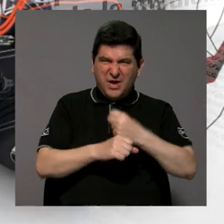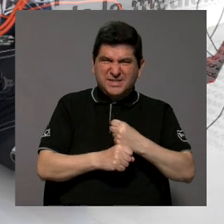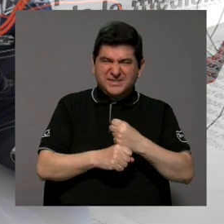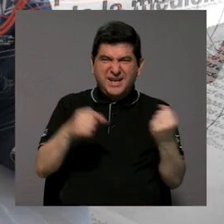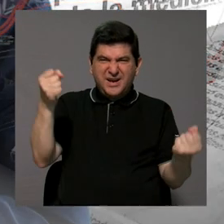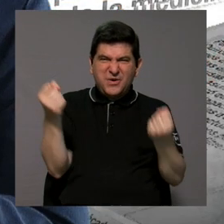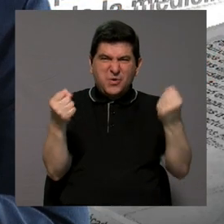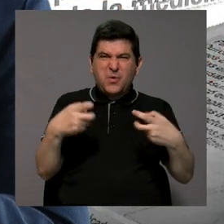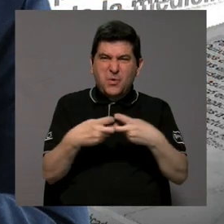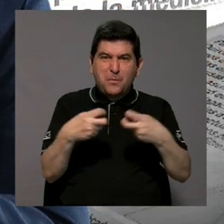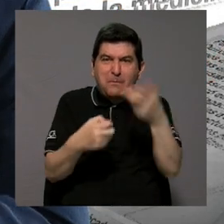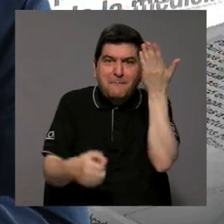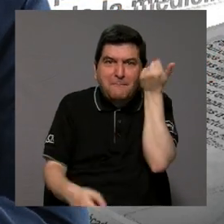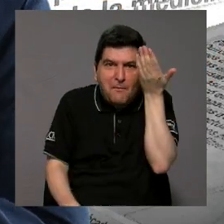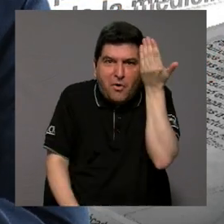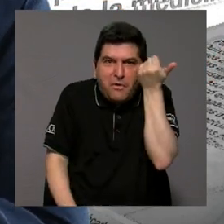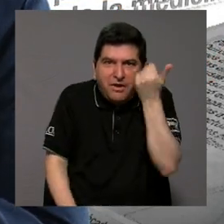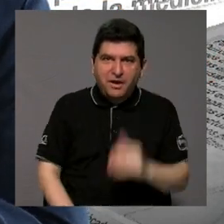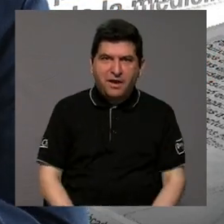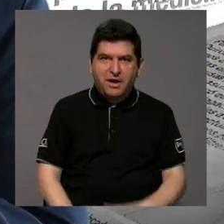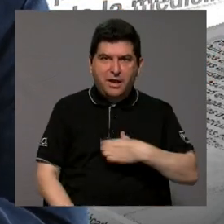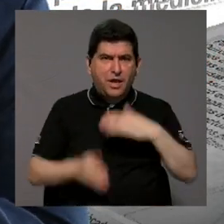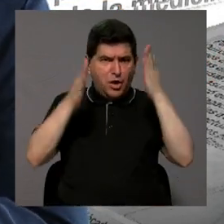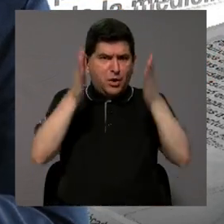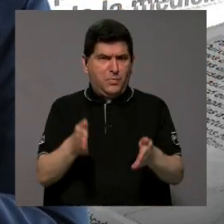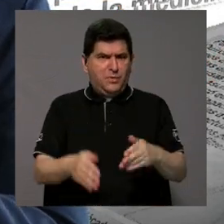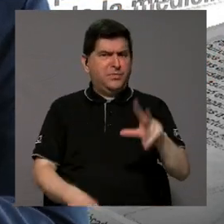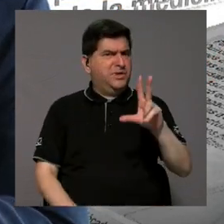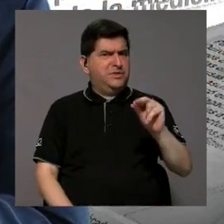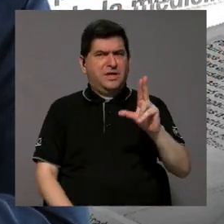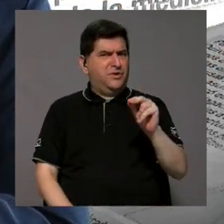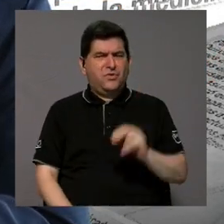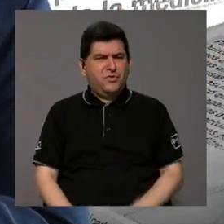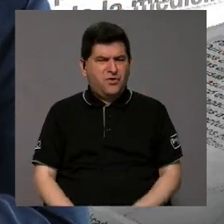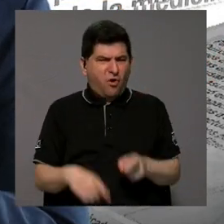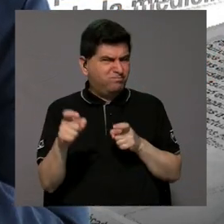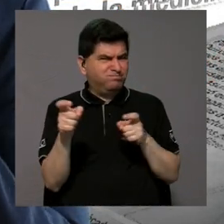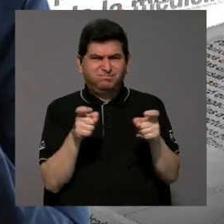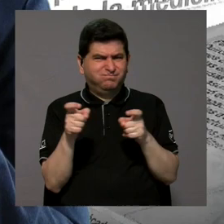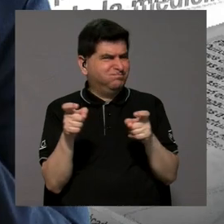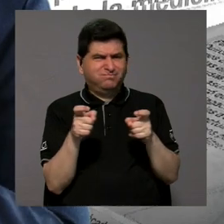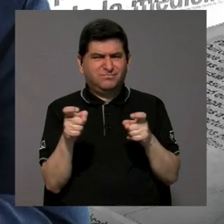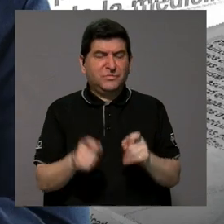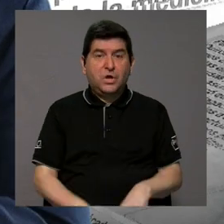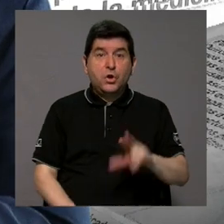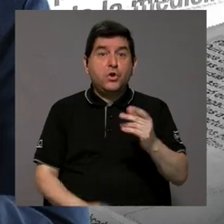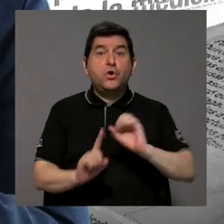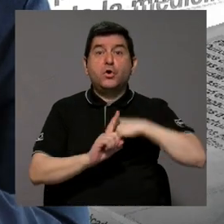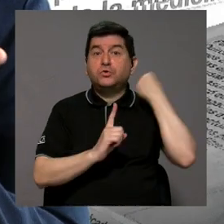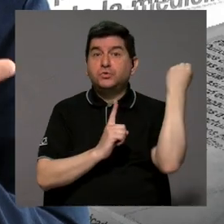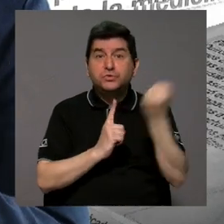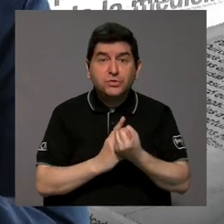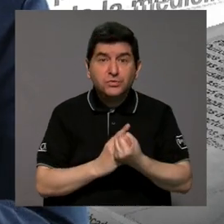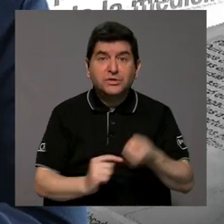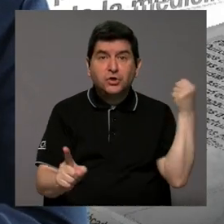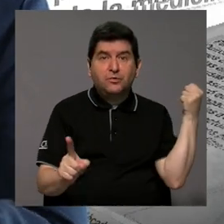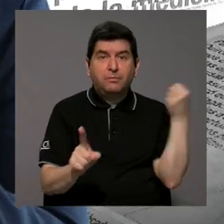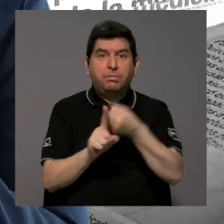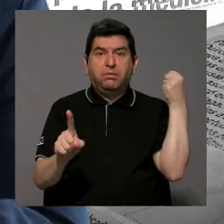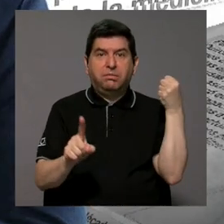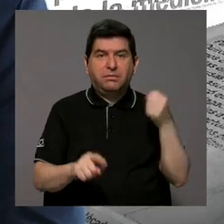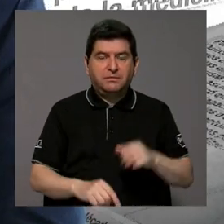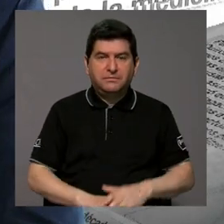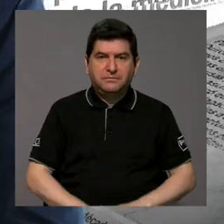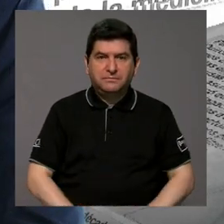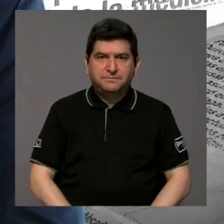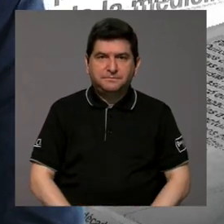con un carro eléctrico? Son cosas que un dueño no debería estar manipulando para no ocasionar precisamente un accidente ¿verdad?